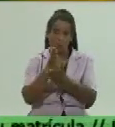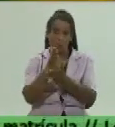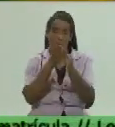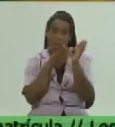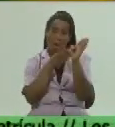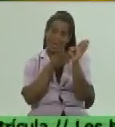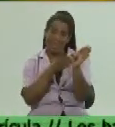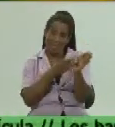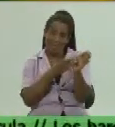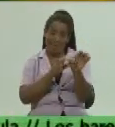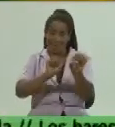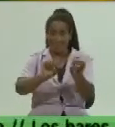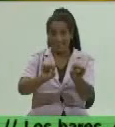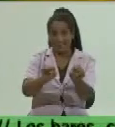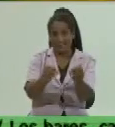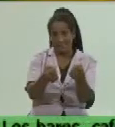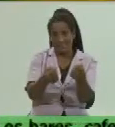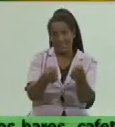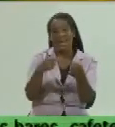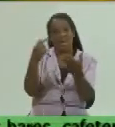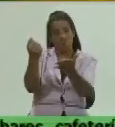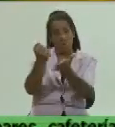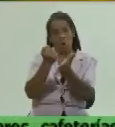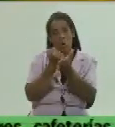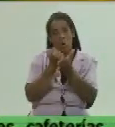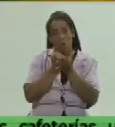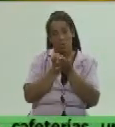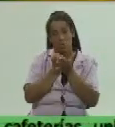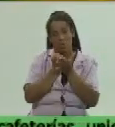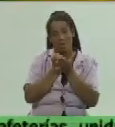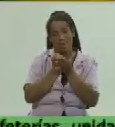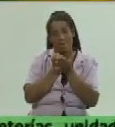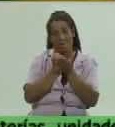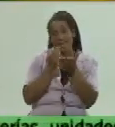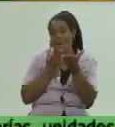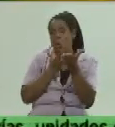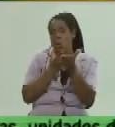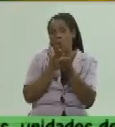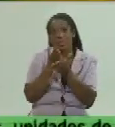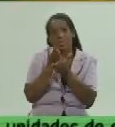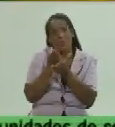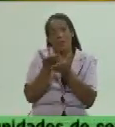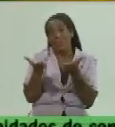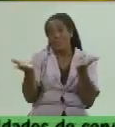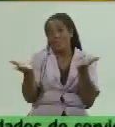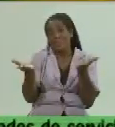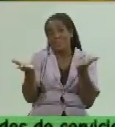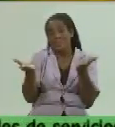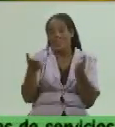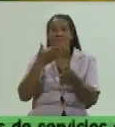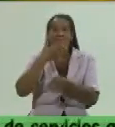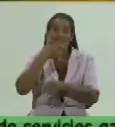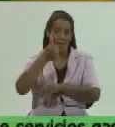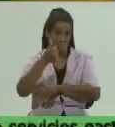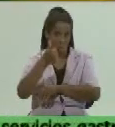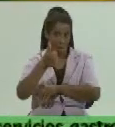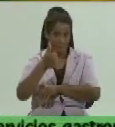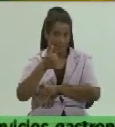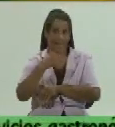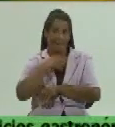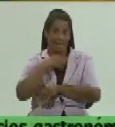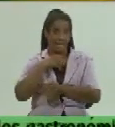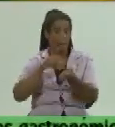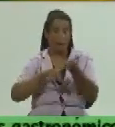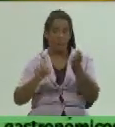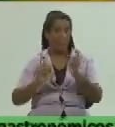exigencia con el control que eso es lo que nos va a ayudar a continuar con una situación yo diría favorable hoy que tenemos en la provincia pero eso no quiere decir